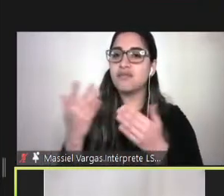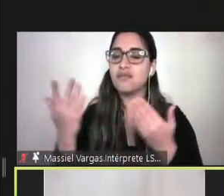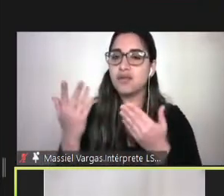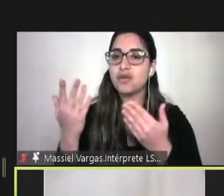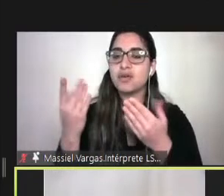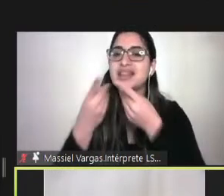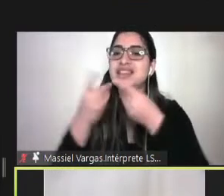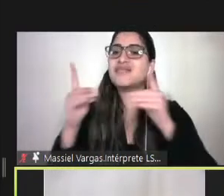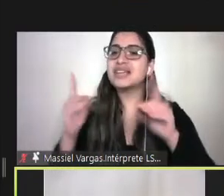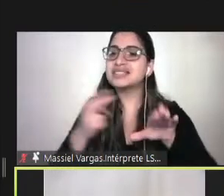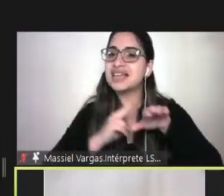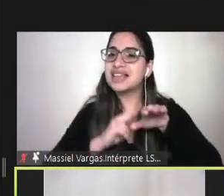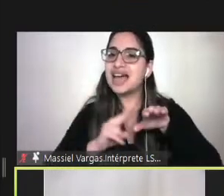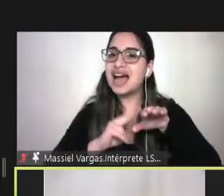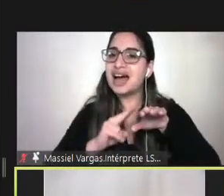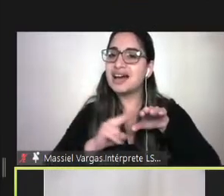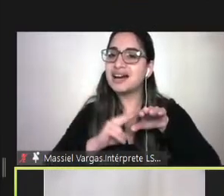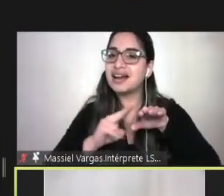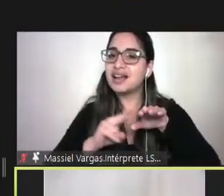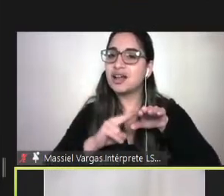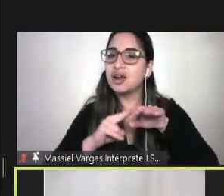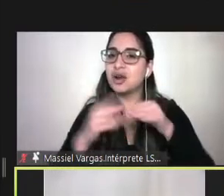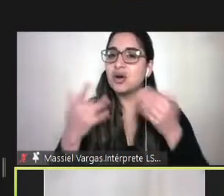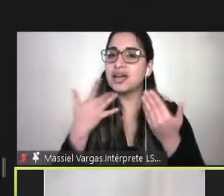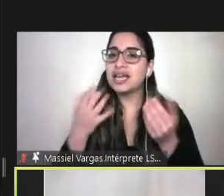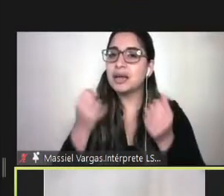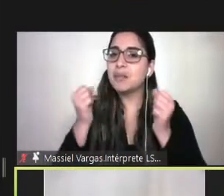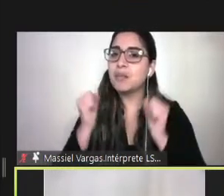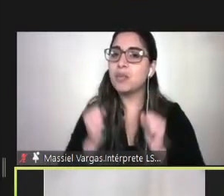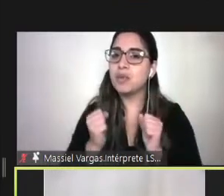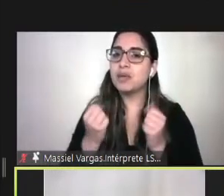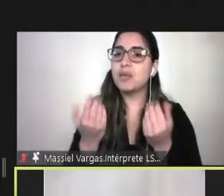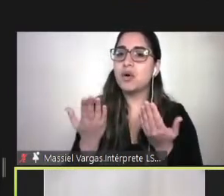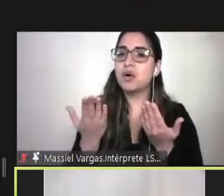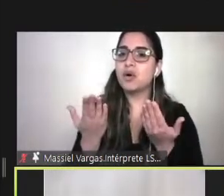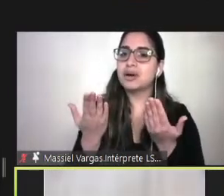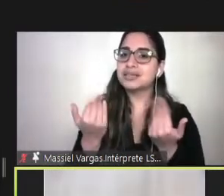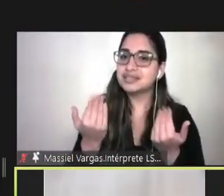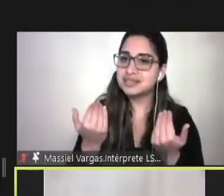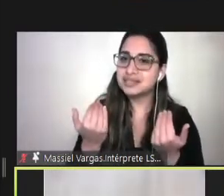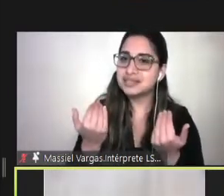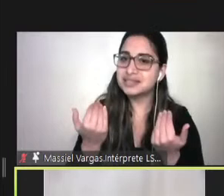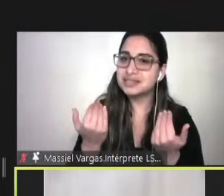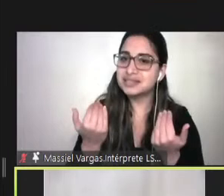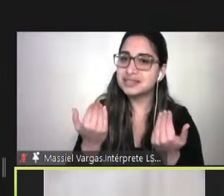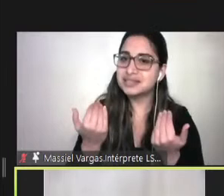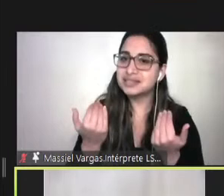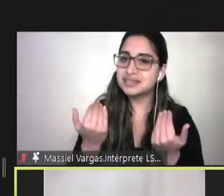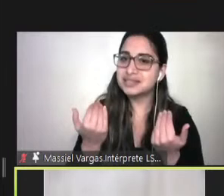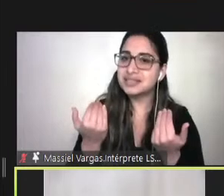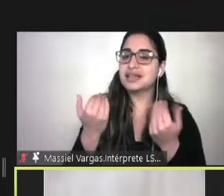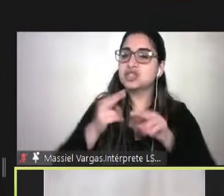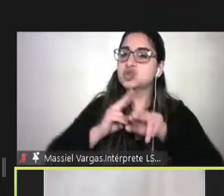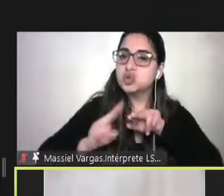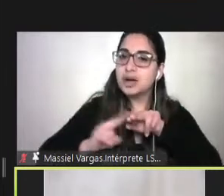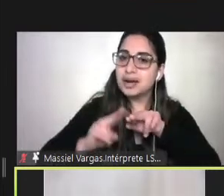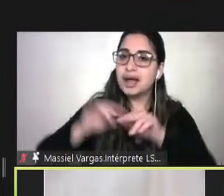las soluciones que podemos nosotros necesitar para poder resolver los problemas cotidianos y